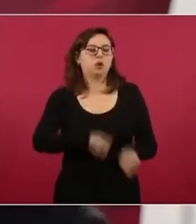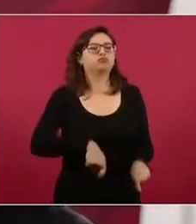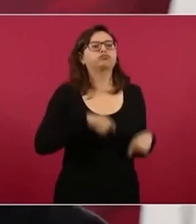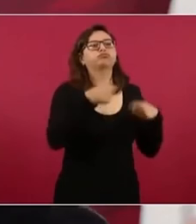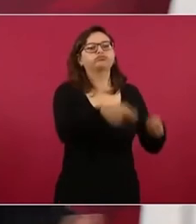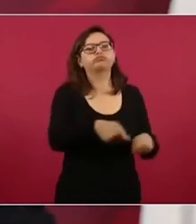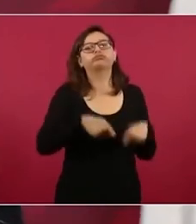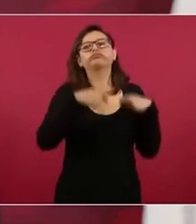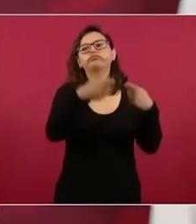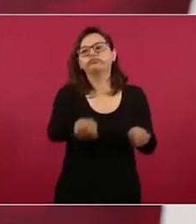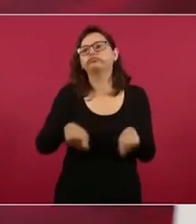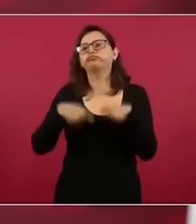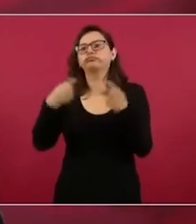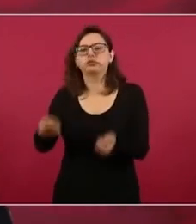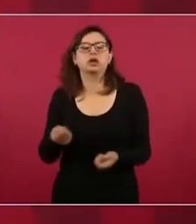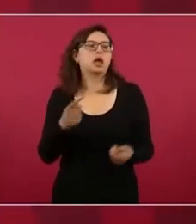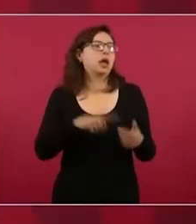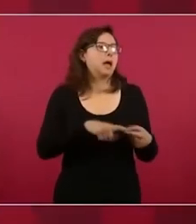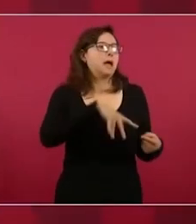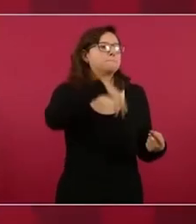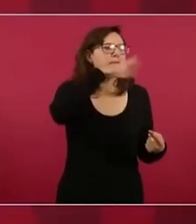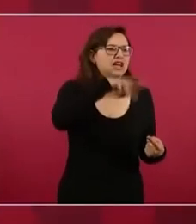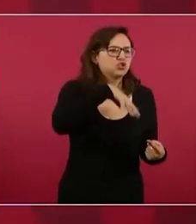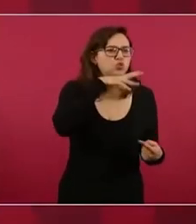había que privatizar